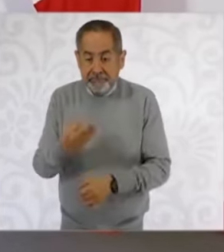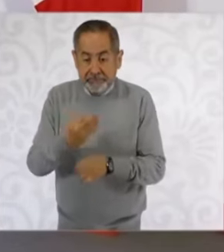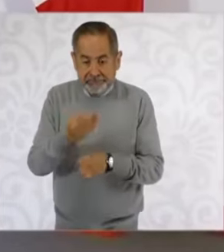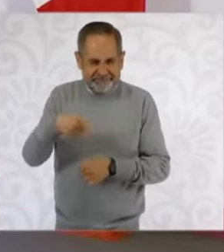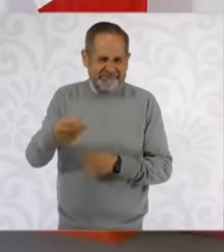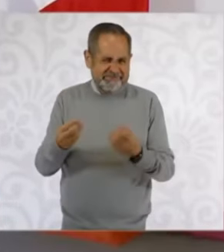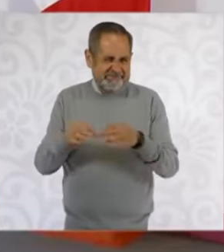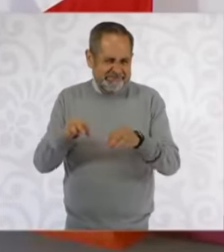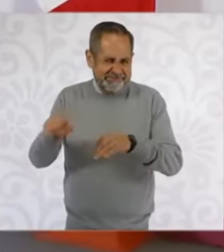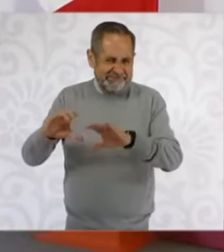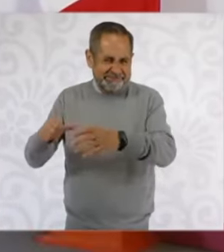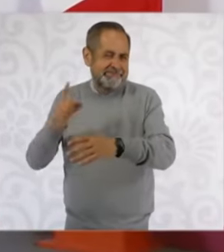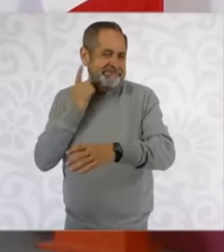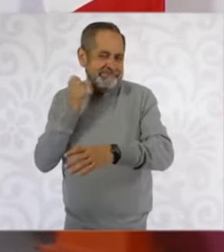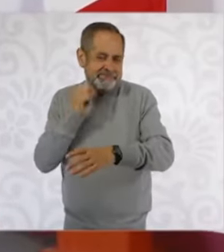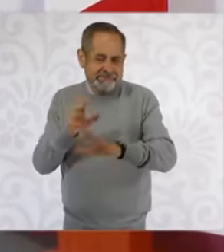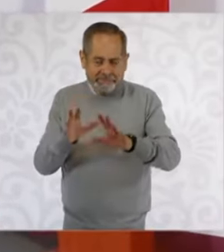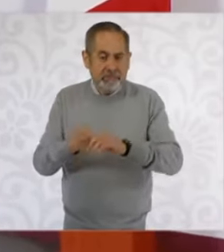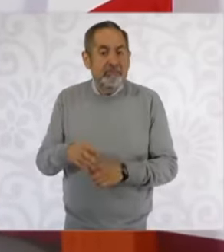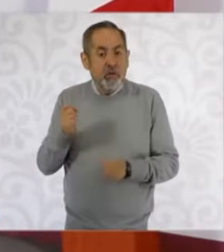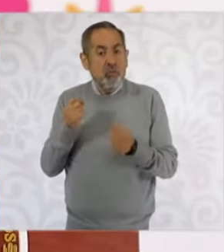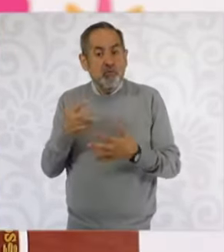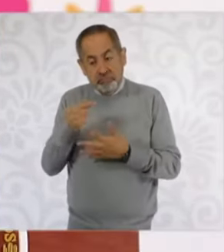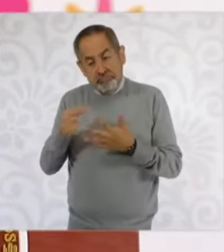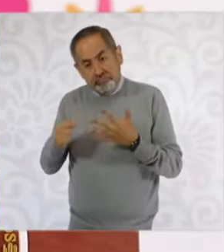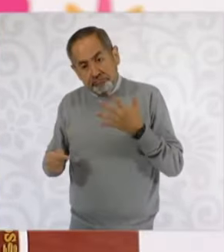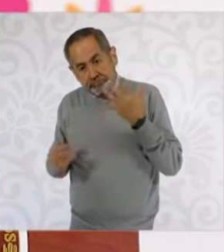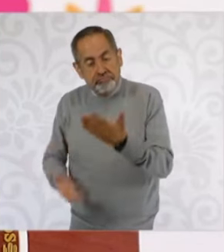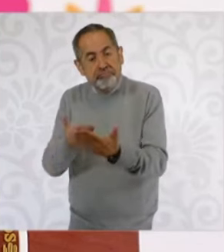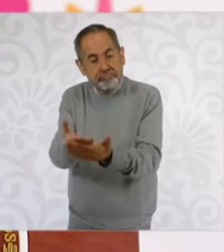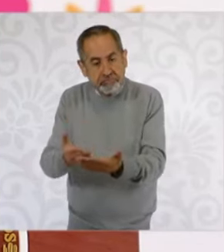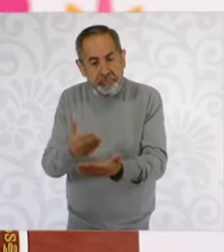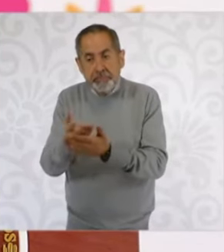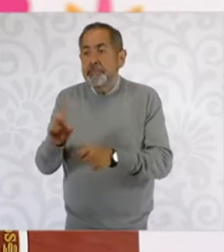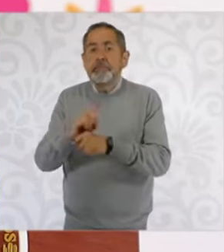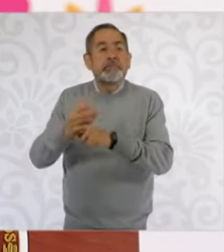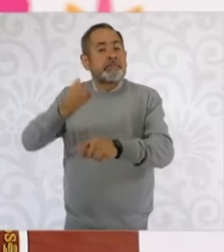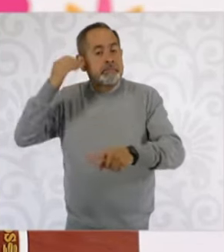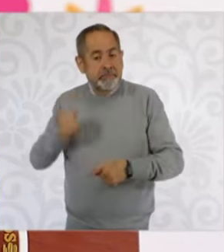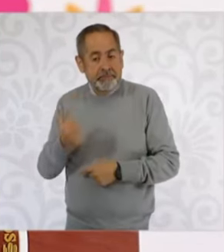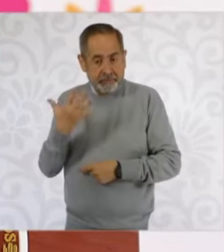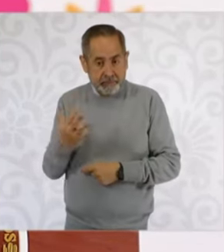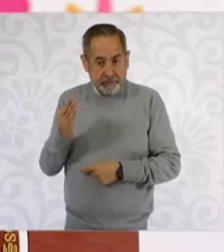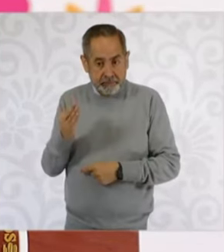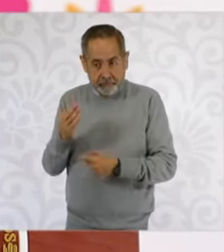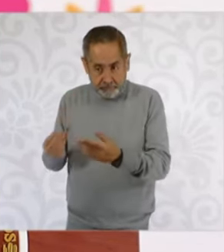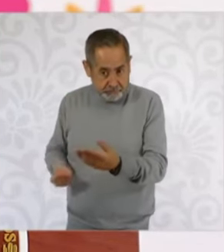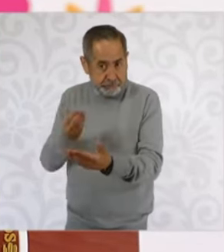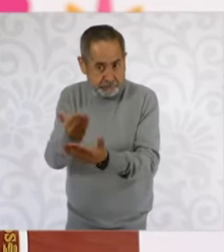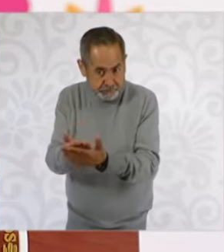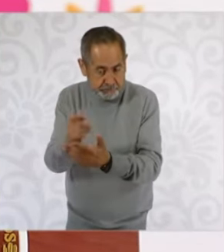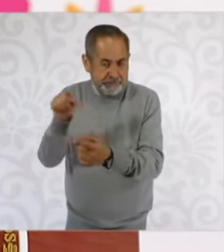y no solamente lo que ya se había enviado desde el 5 de febrero, sino enviamos